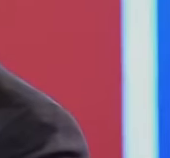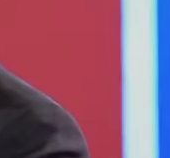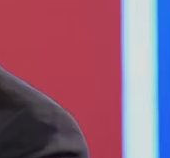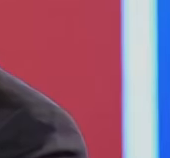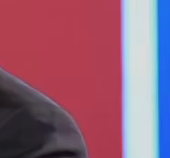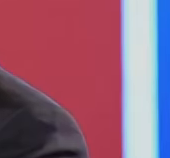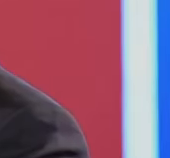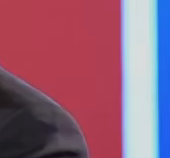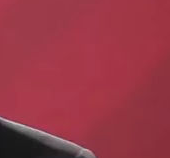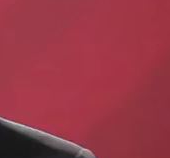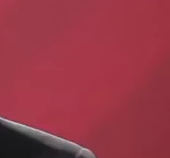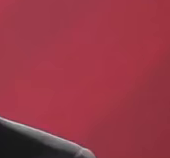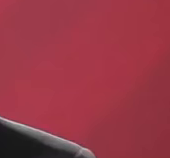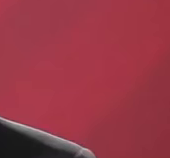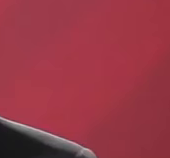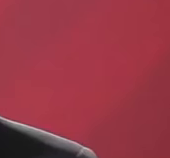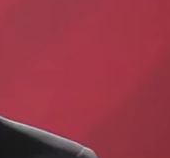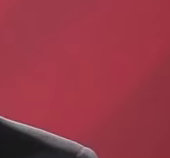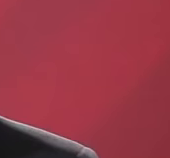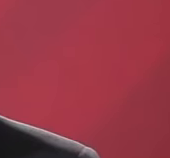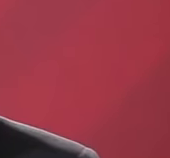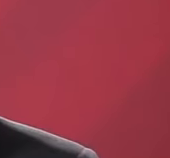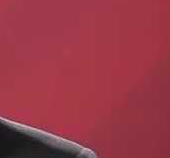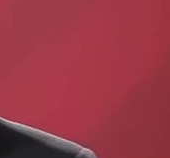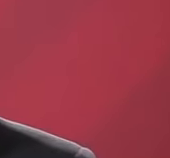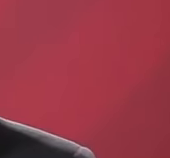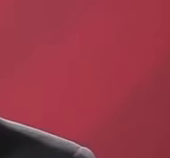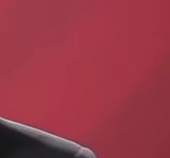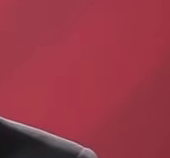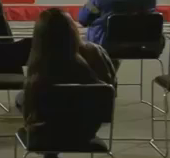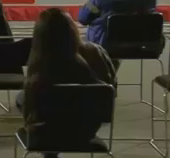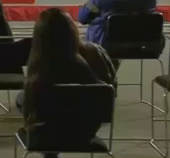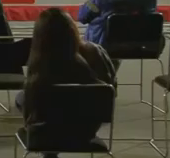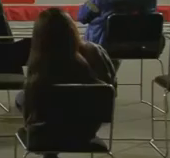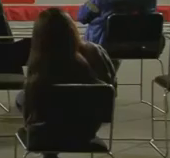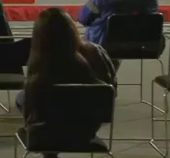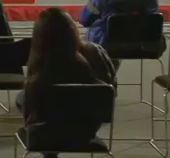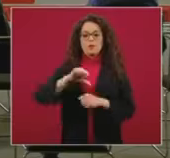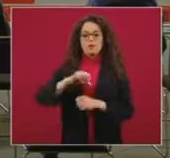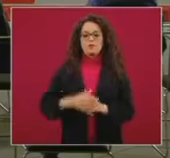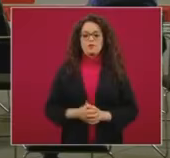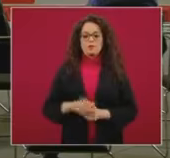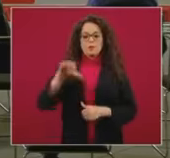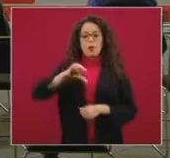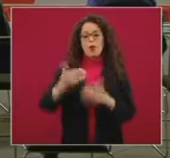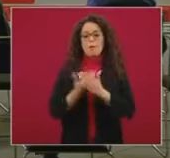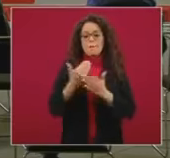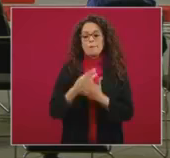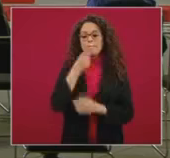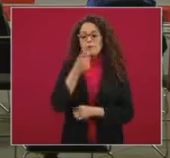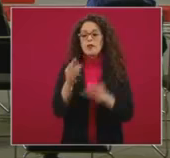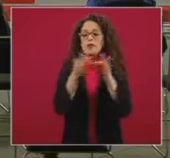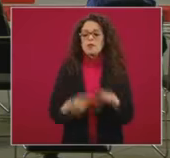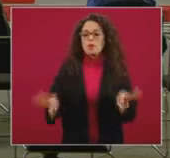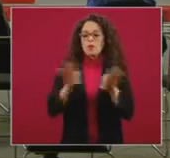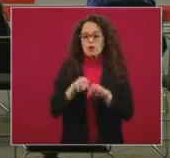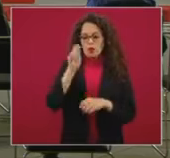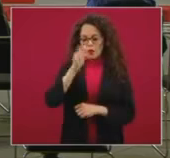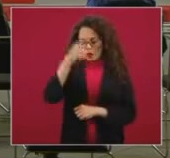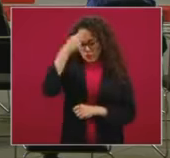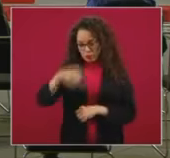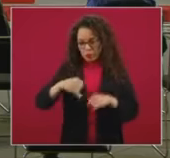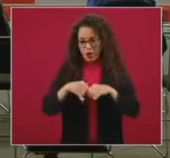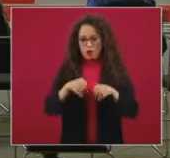comentaba nuestro secretario, doctor Alcocer, sobre la importancia de la encuesta como elemento fundamental de información para el